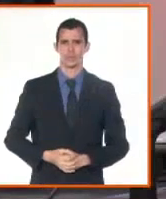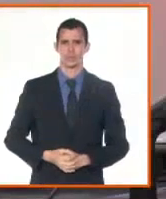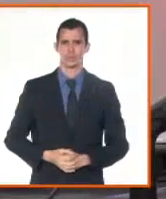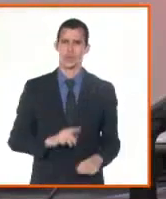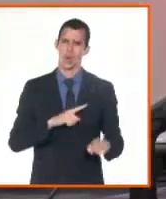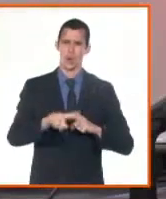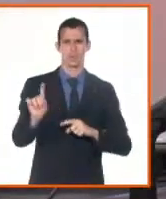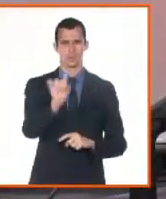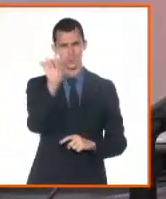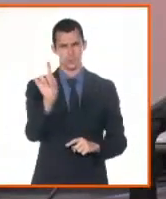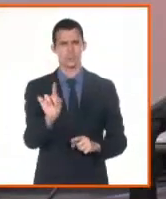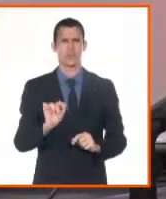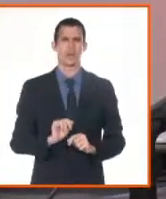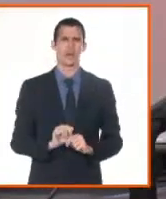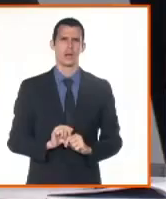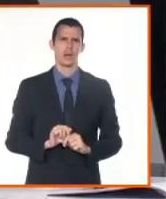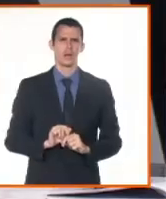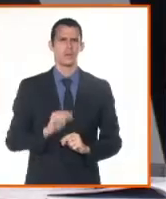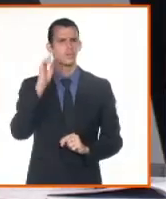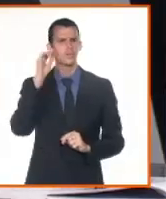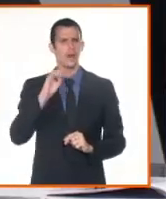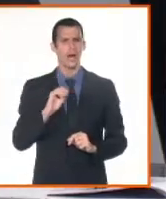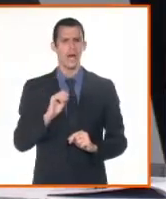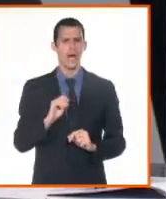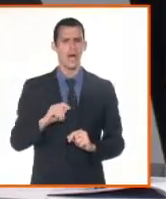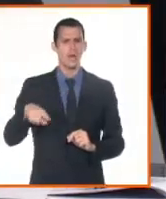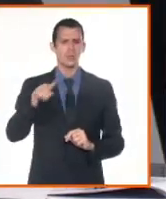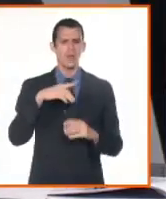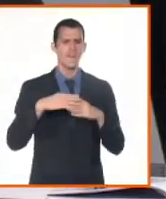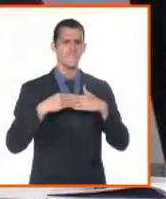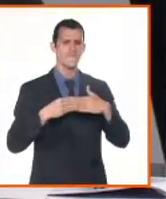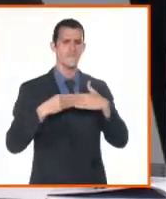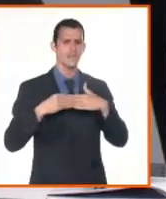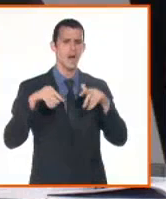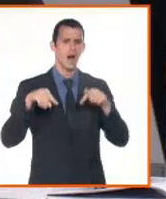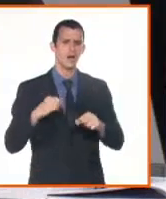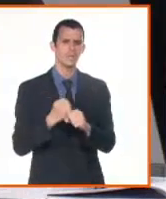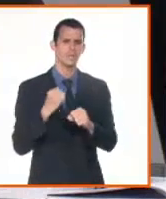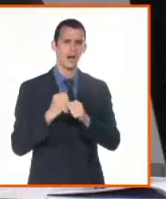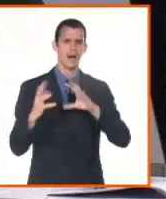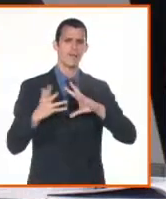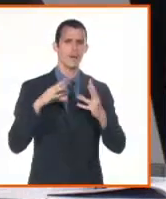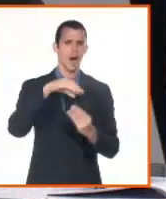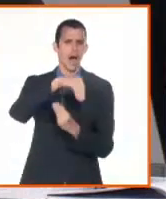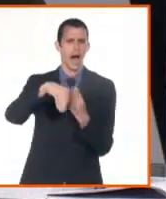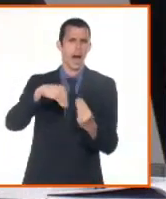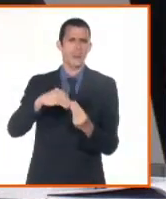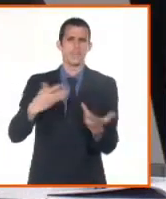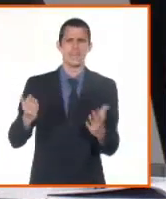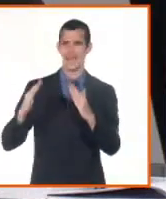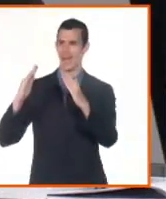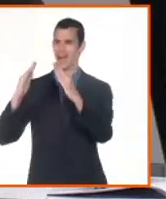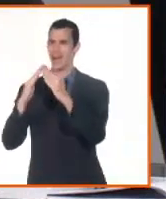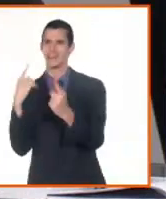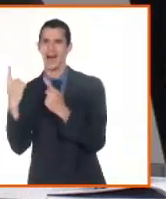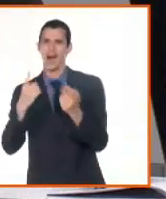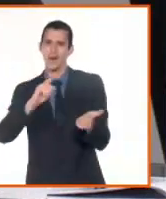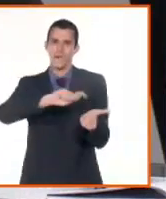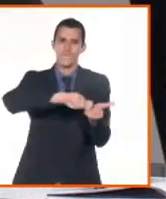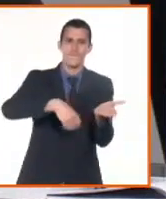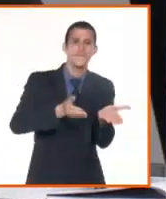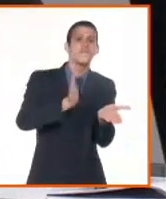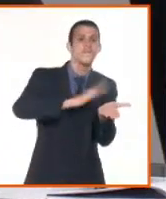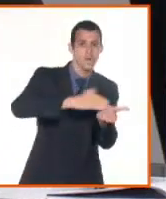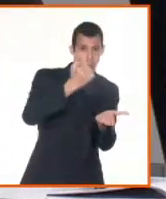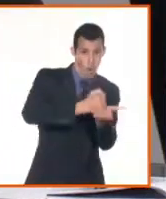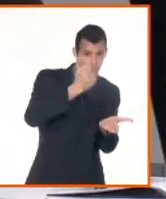para facilitar el proceso de inscripción de las propiedades? Bueno, podemos decir, en el ámbito de transformación, este es uno de los